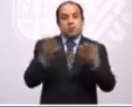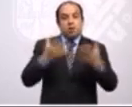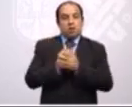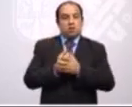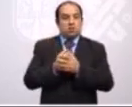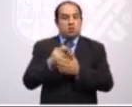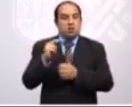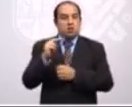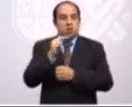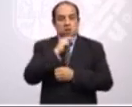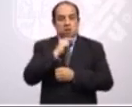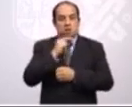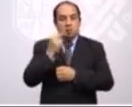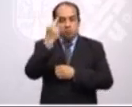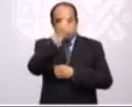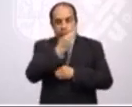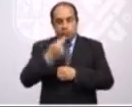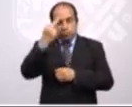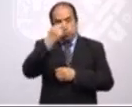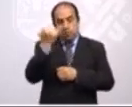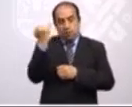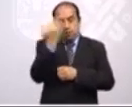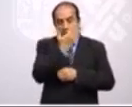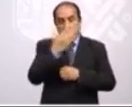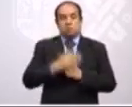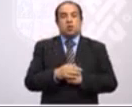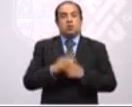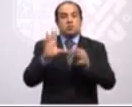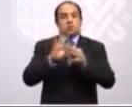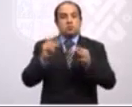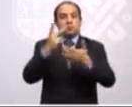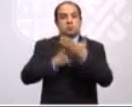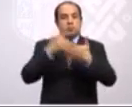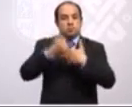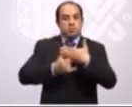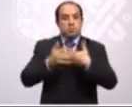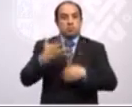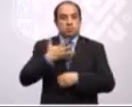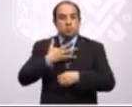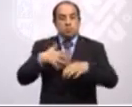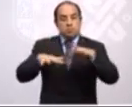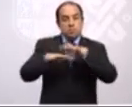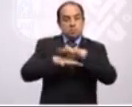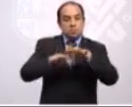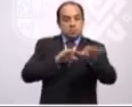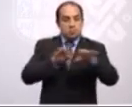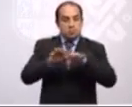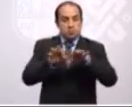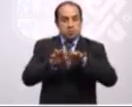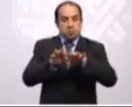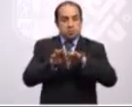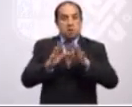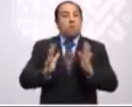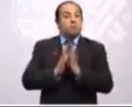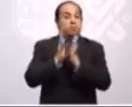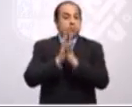de las imágenes que nos plantea el proyecto. Este tiene una base de trabajo interactivo